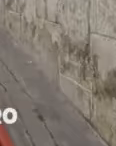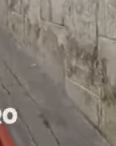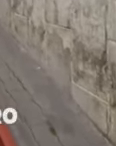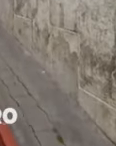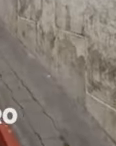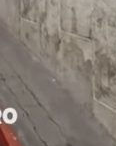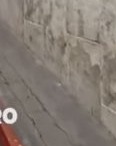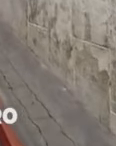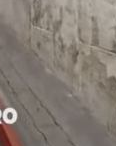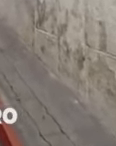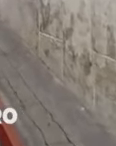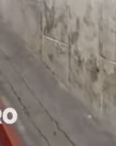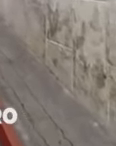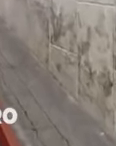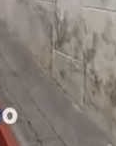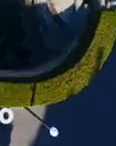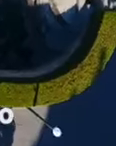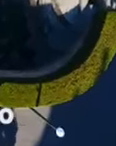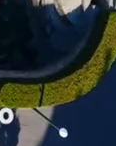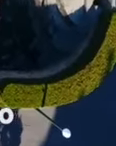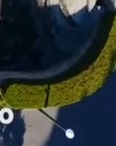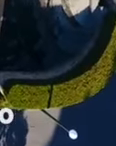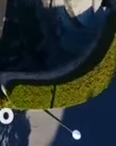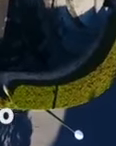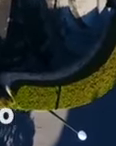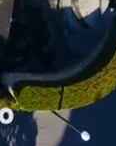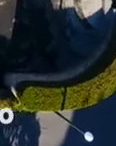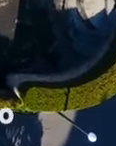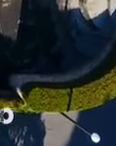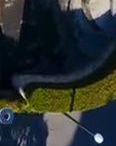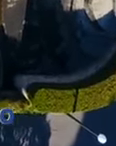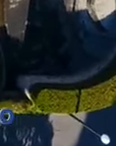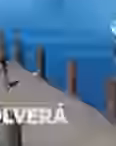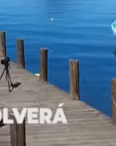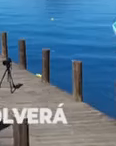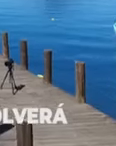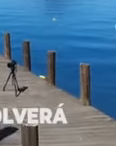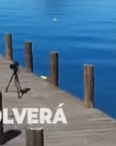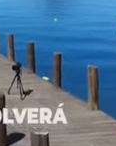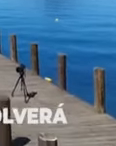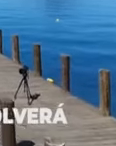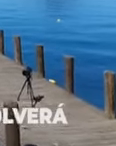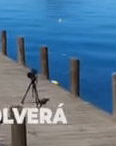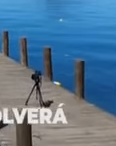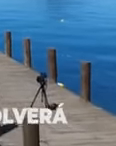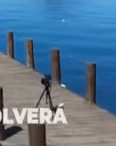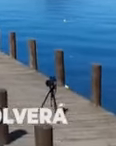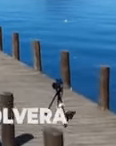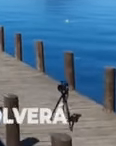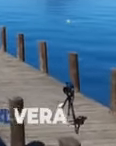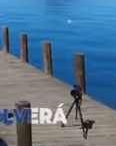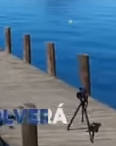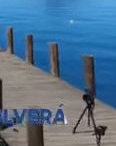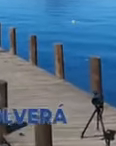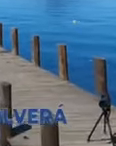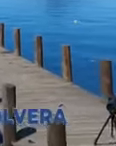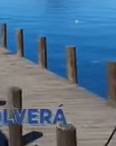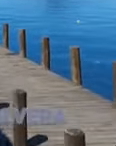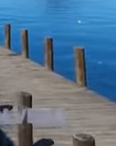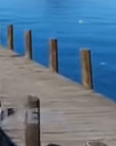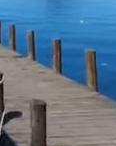La pausa de este encierro tan solo es un momento, la vida que anhelamos volverá.